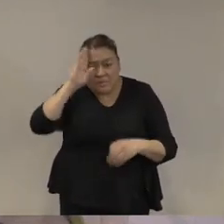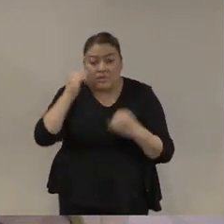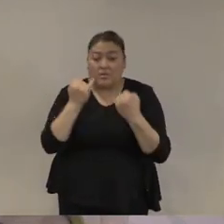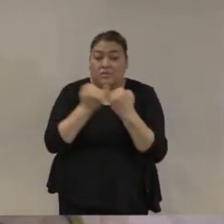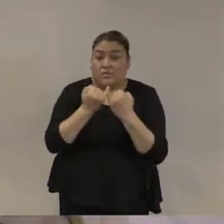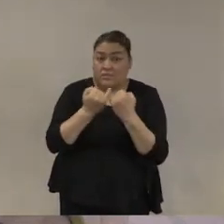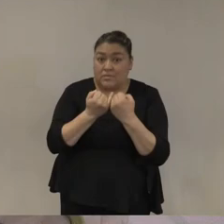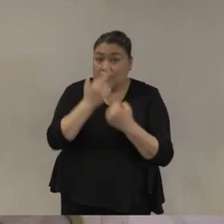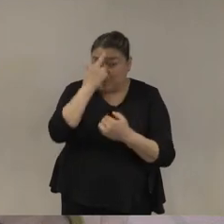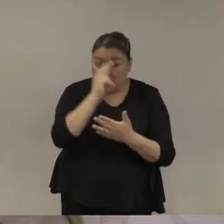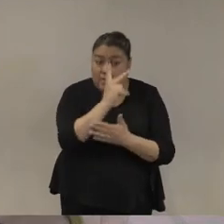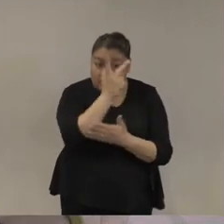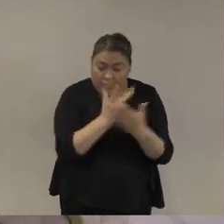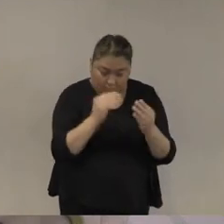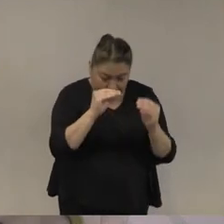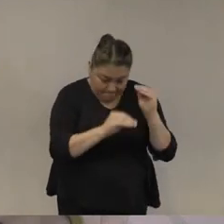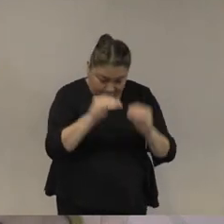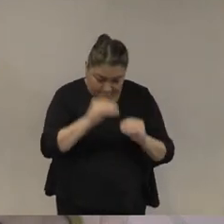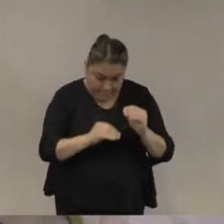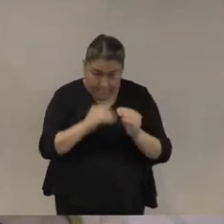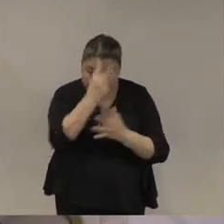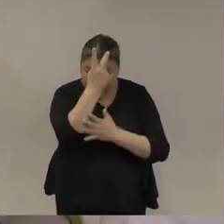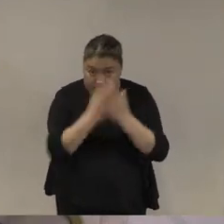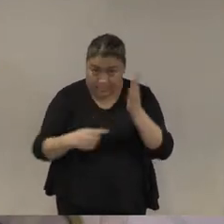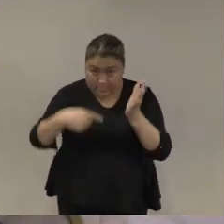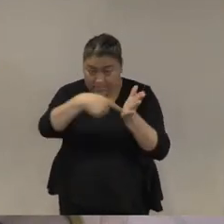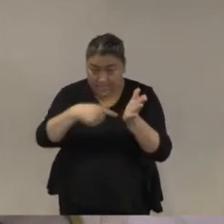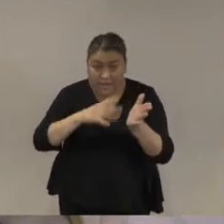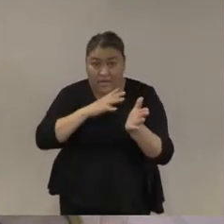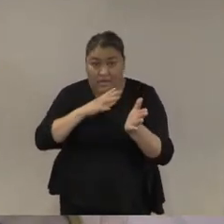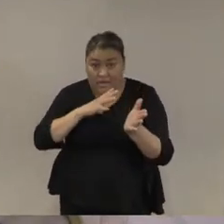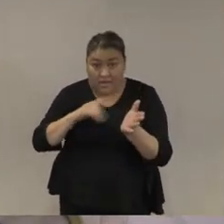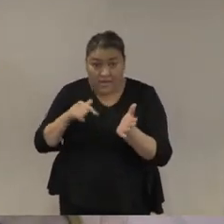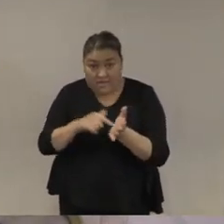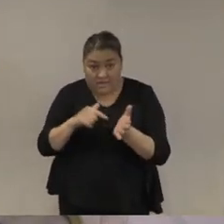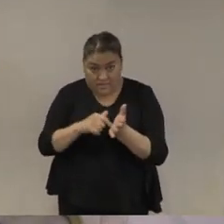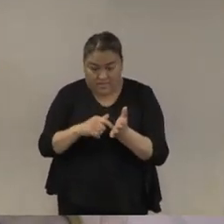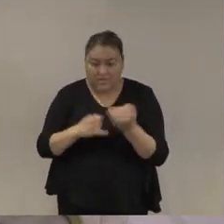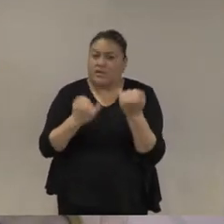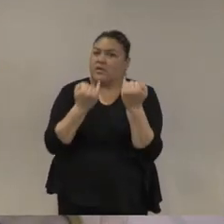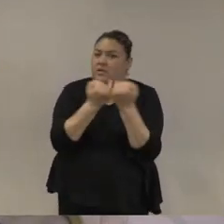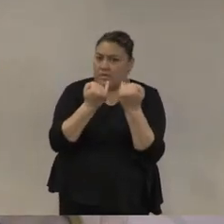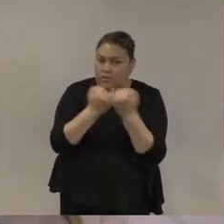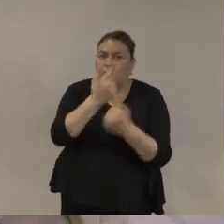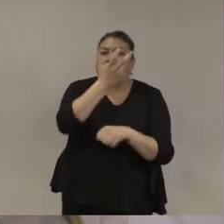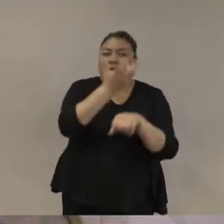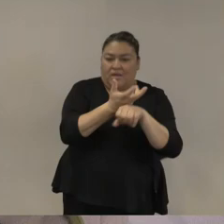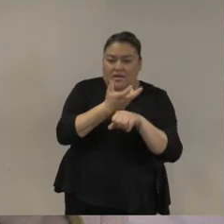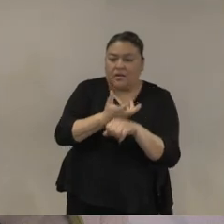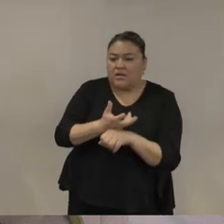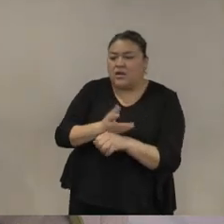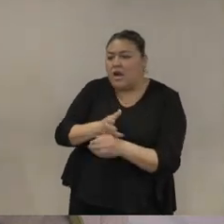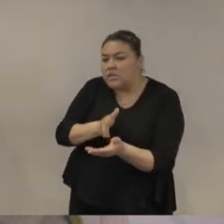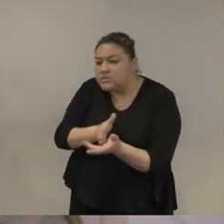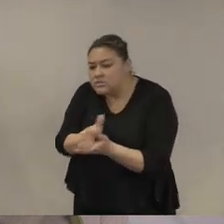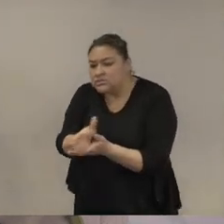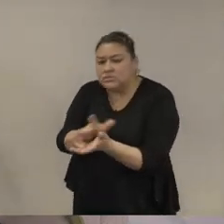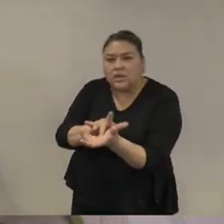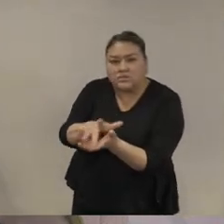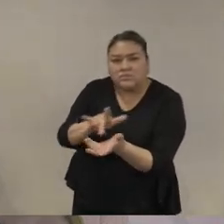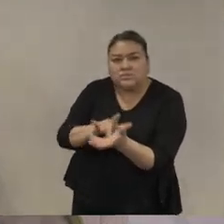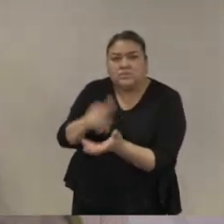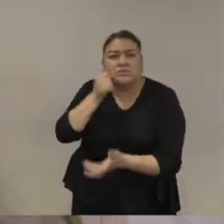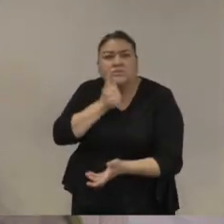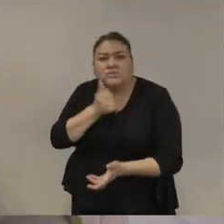estas políticas en buena medida empujadas desde Estados Unidos extradición